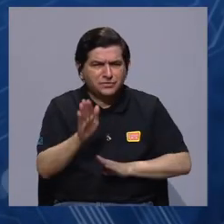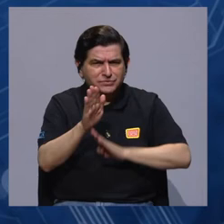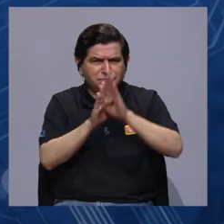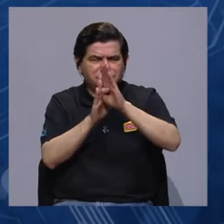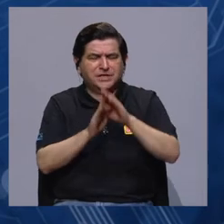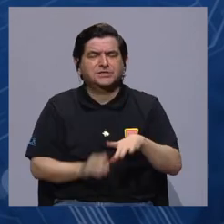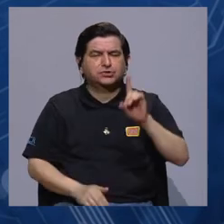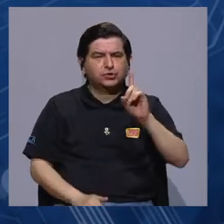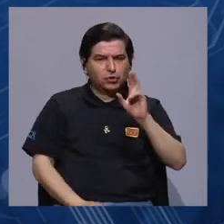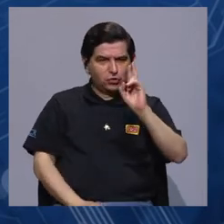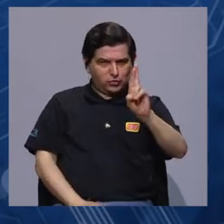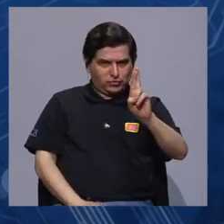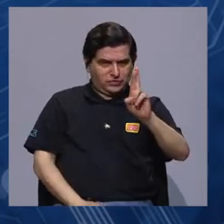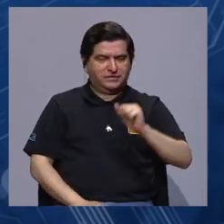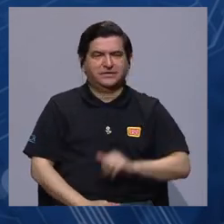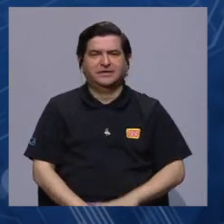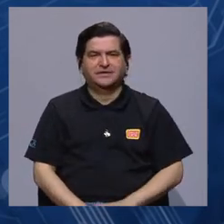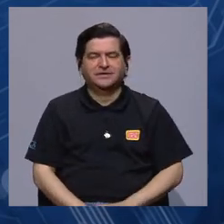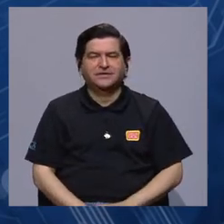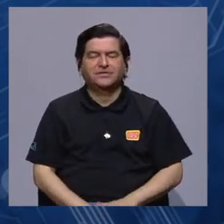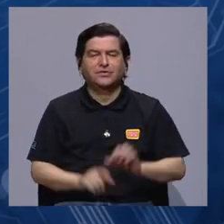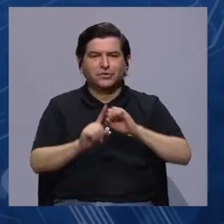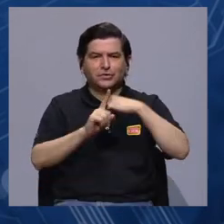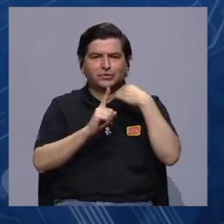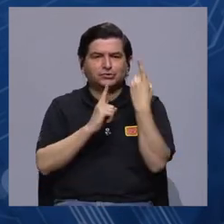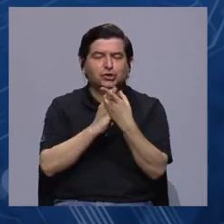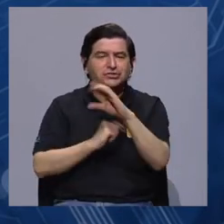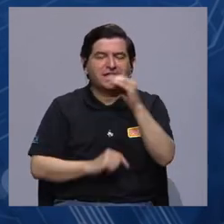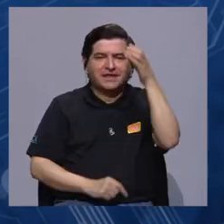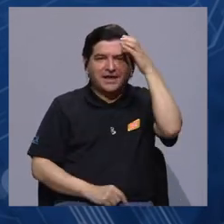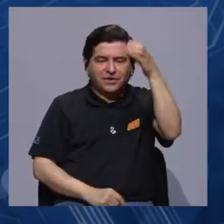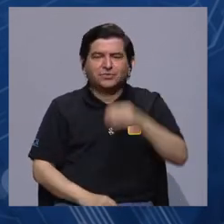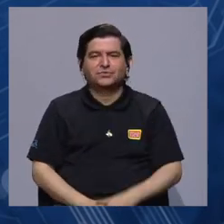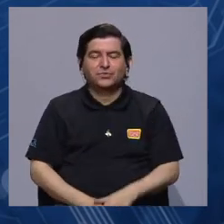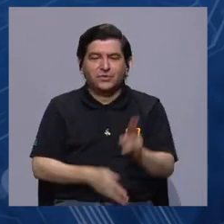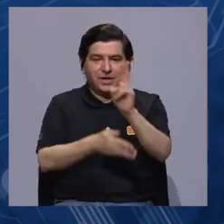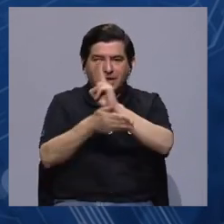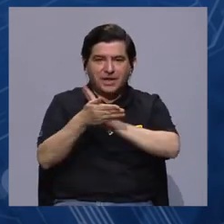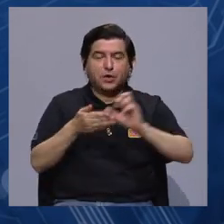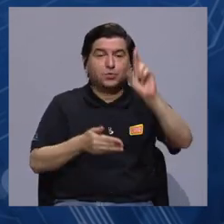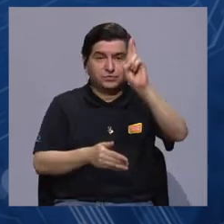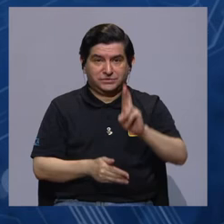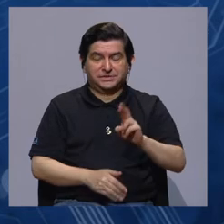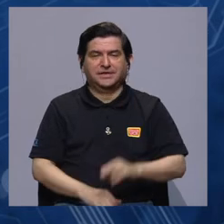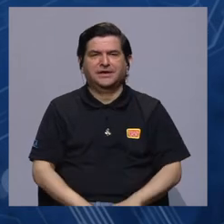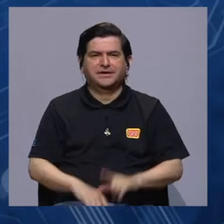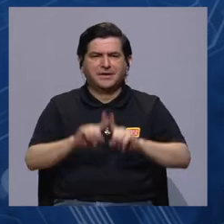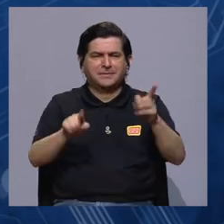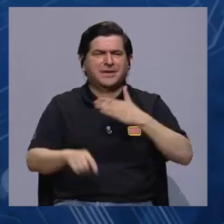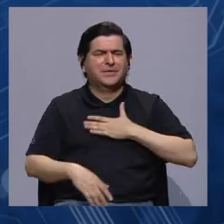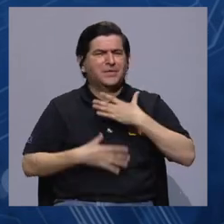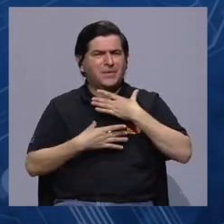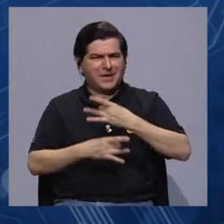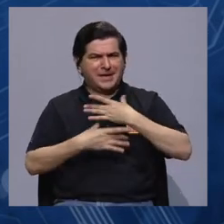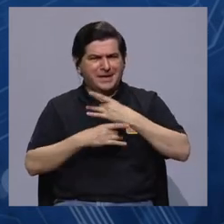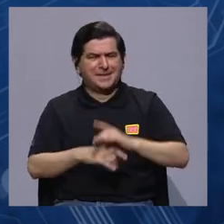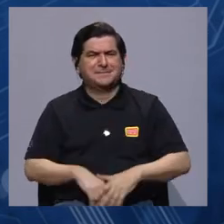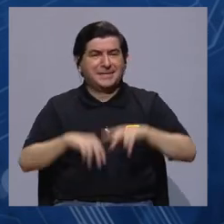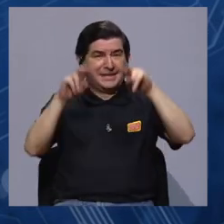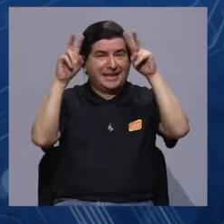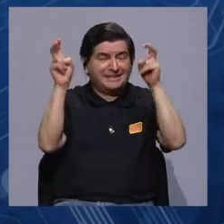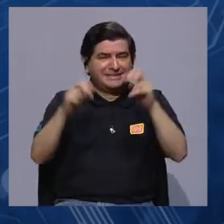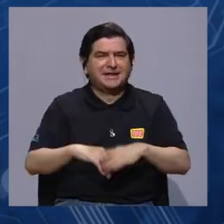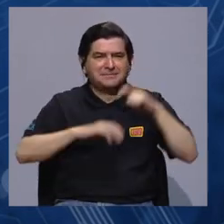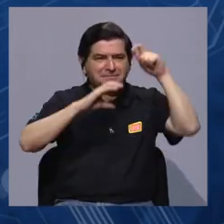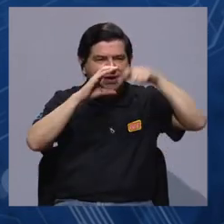en proceso de desarrollo de un doctorado en Sociedad y Cultura en la Universidad de Costa Rica. Pero me llama mucho